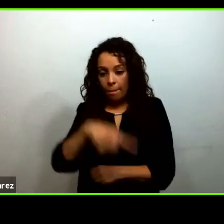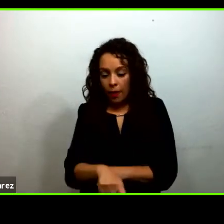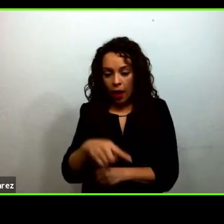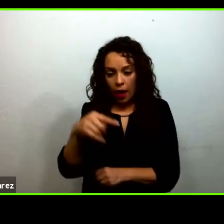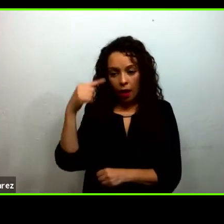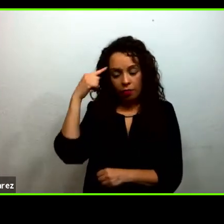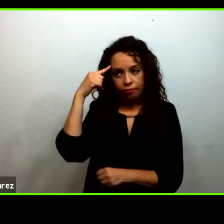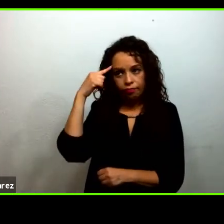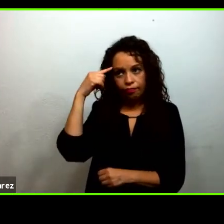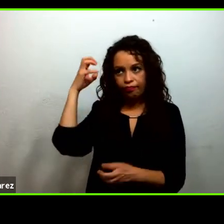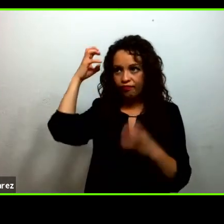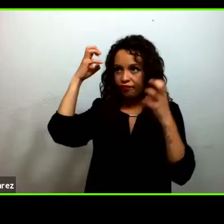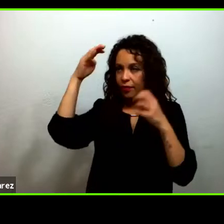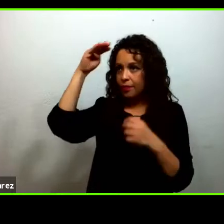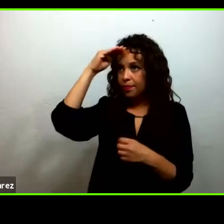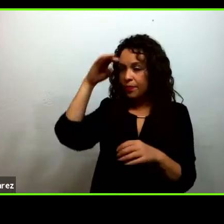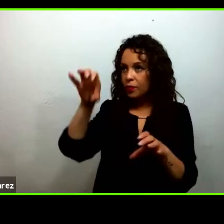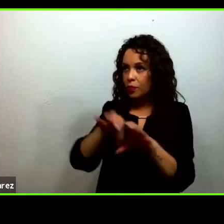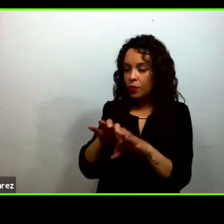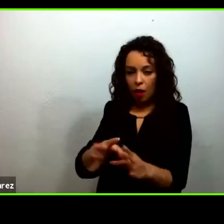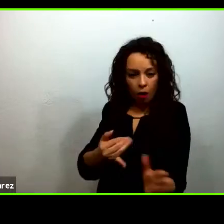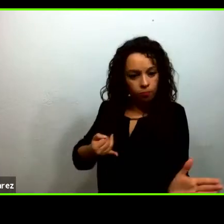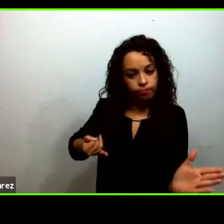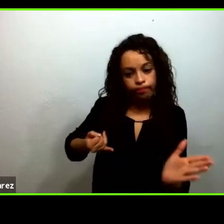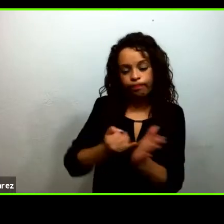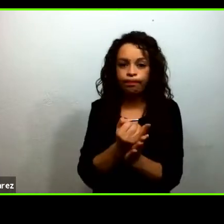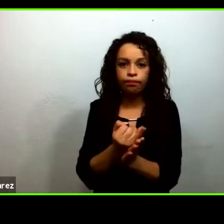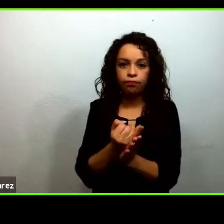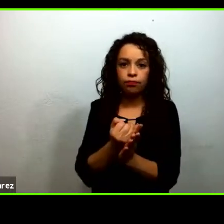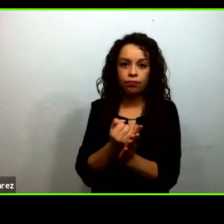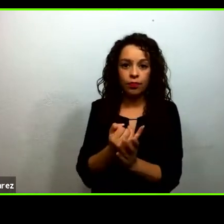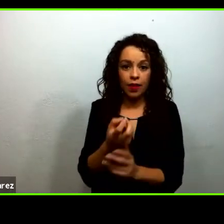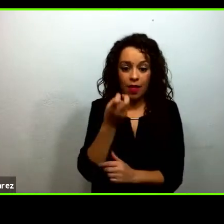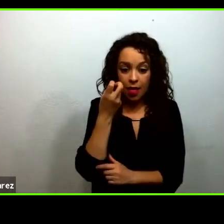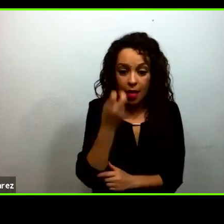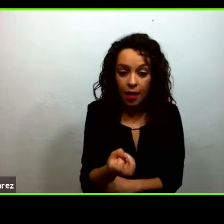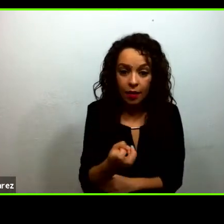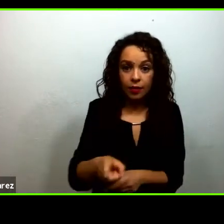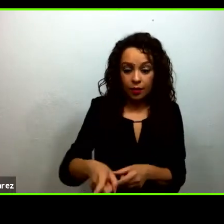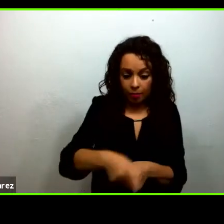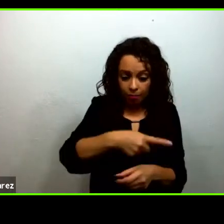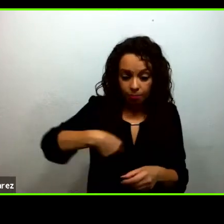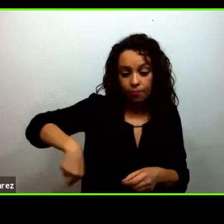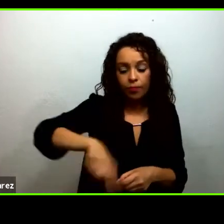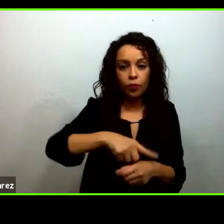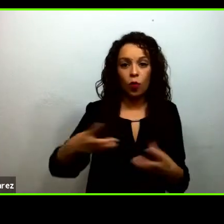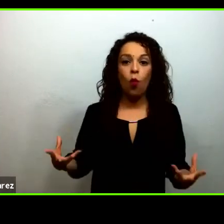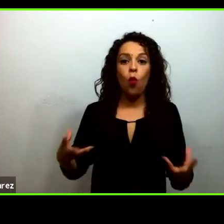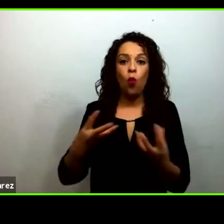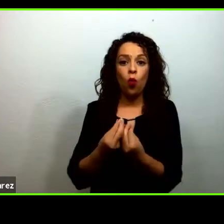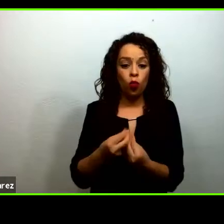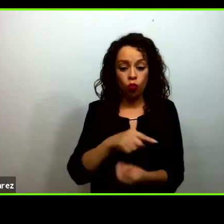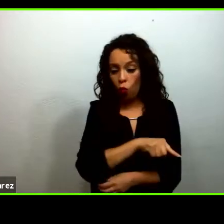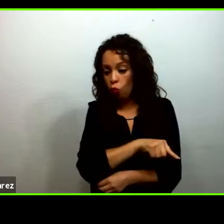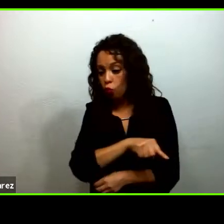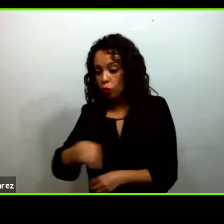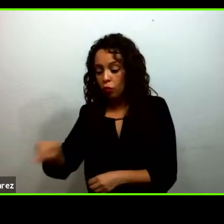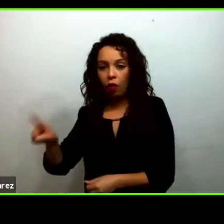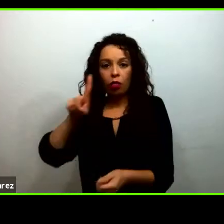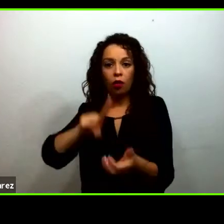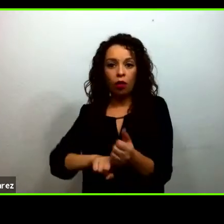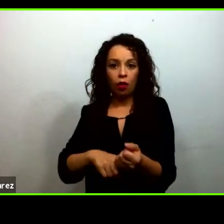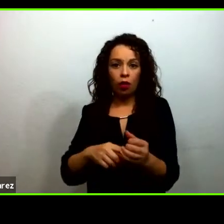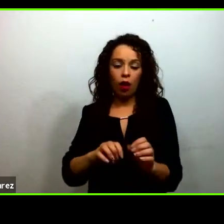que están en el seno de la propia comunidad educativa. Tenemos, entonces, que construir nuevos pactos,